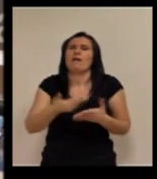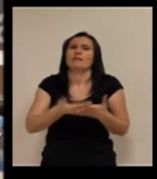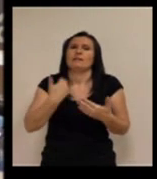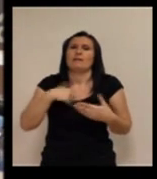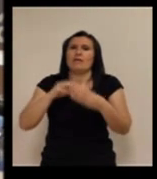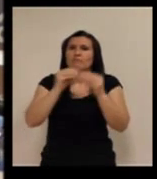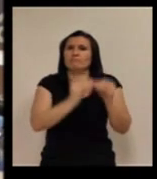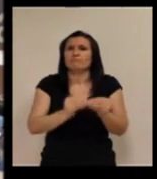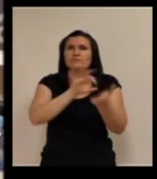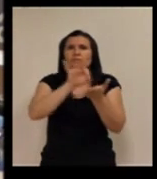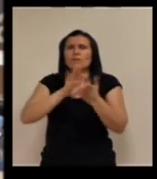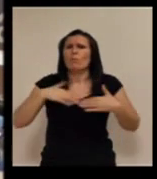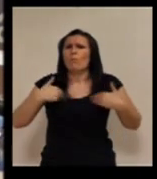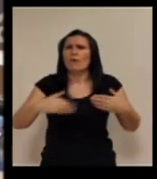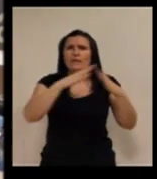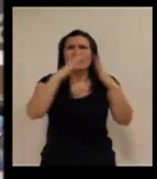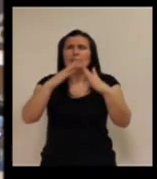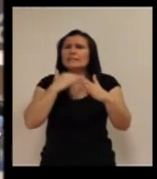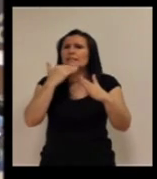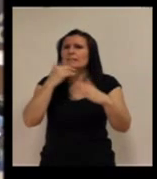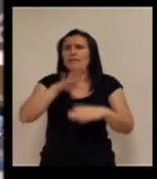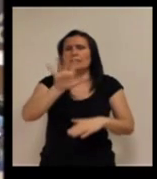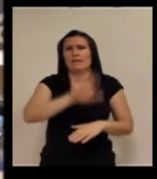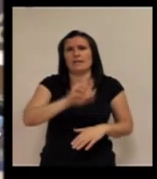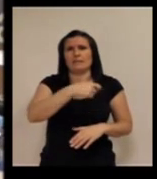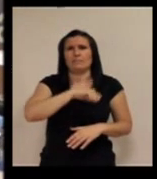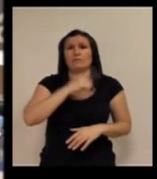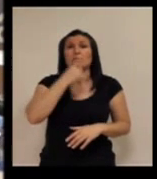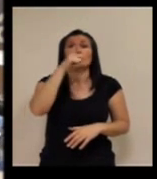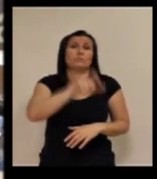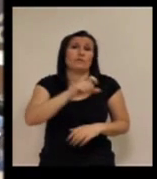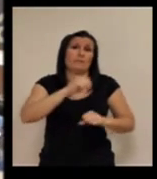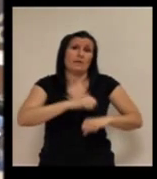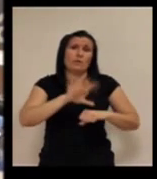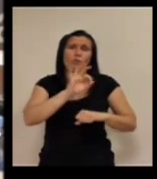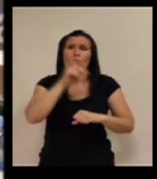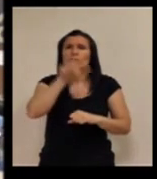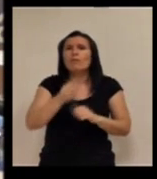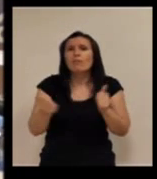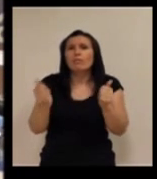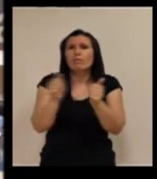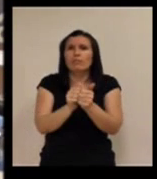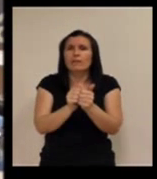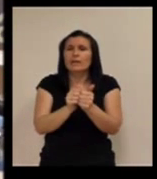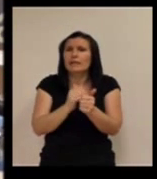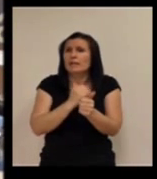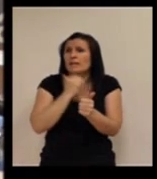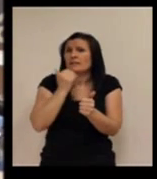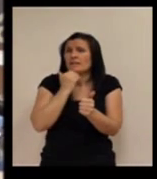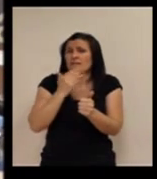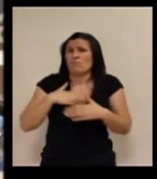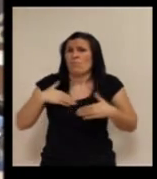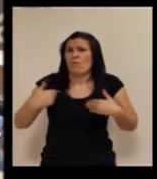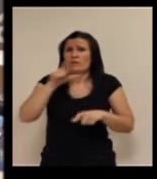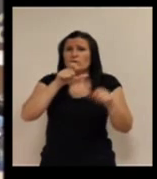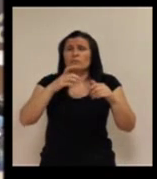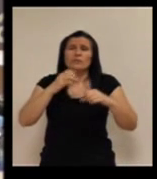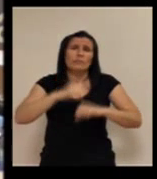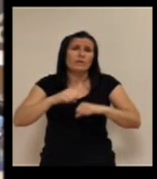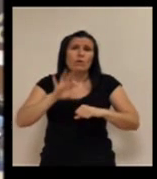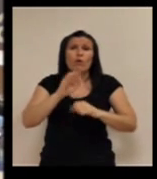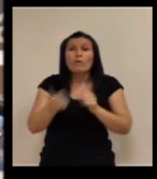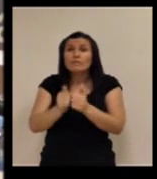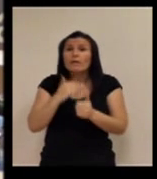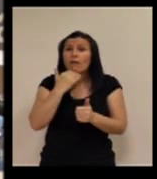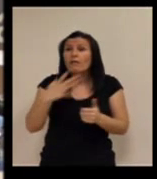servicio en cualquier domicilio prácticamente en España de una persona mayor o dependiente y prácticamente ahora cualquier usuario mayor o